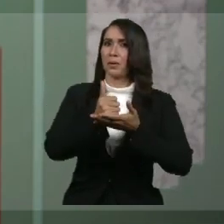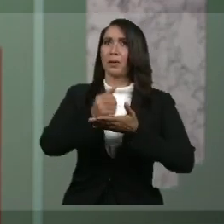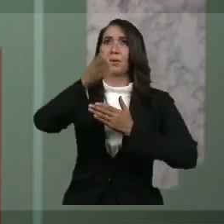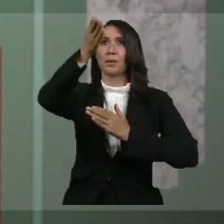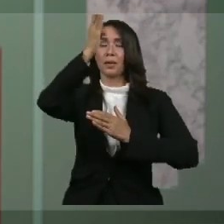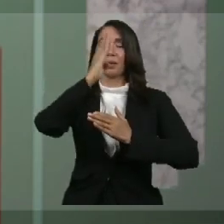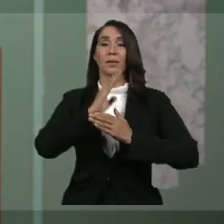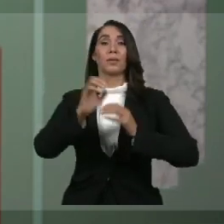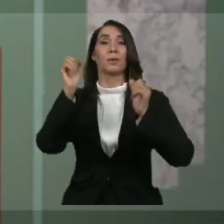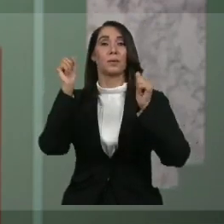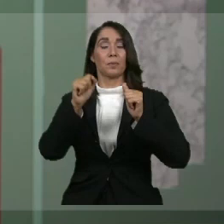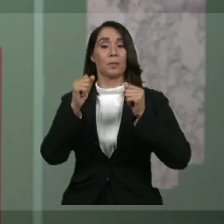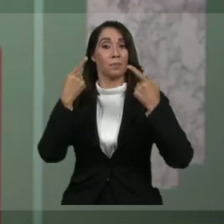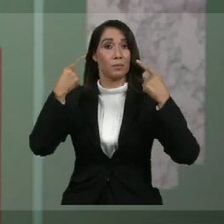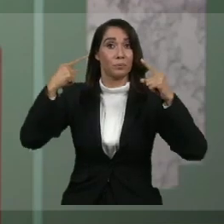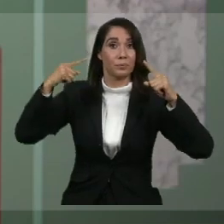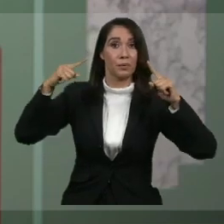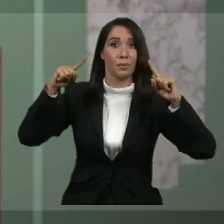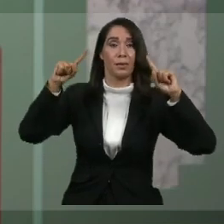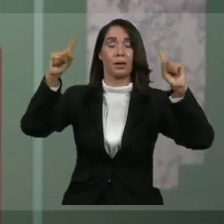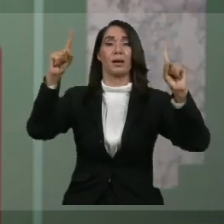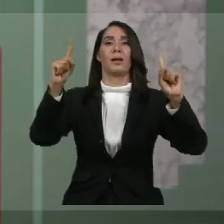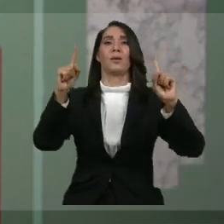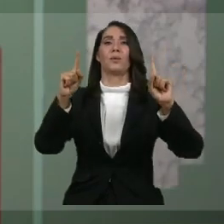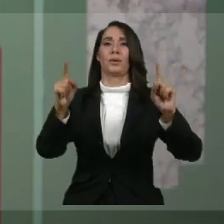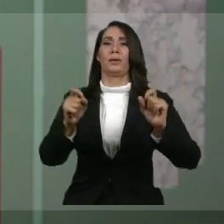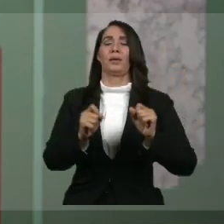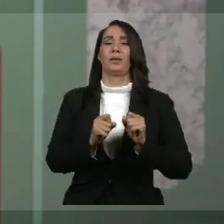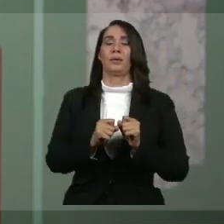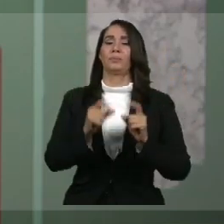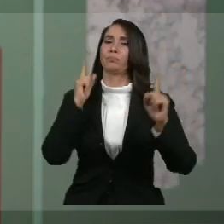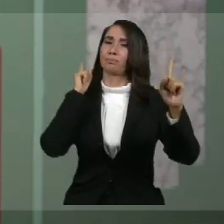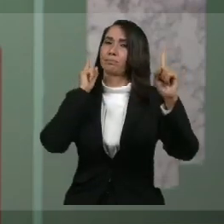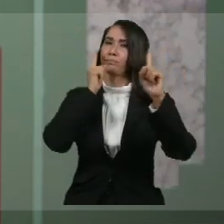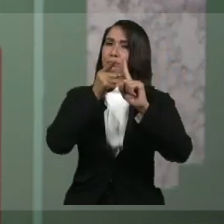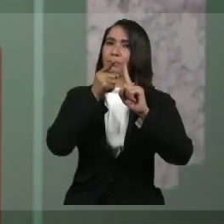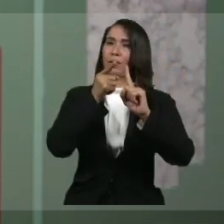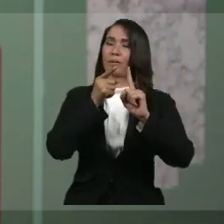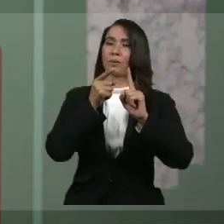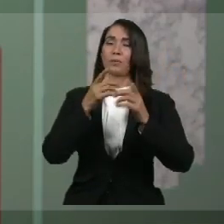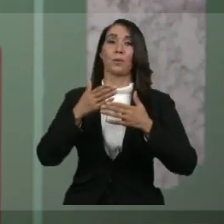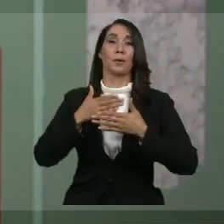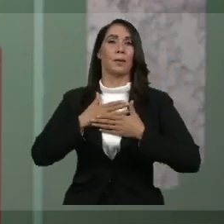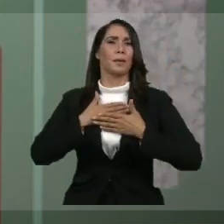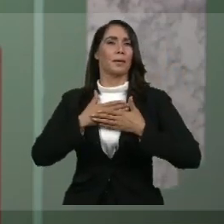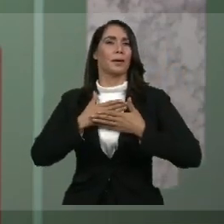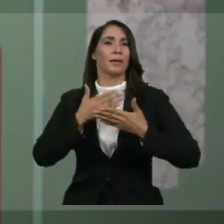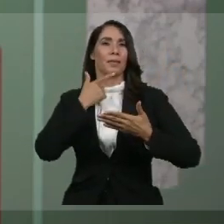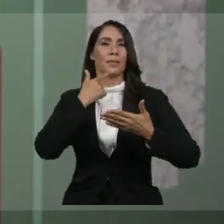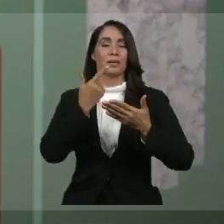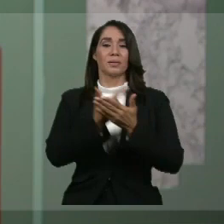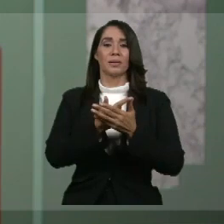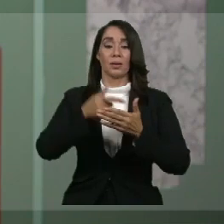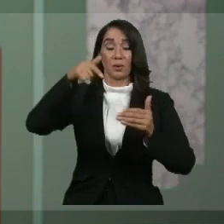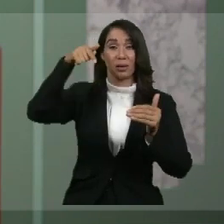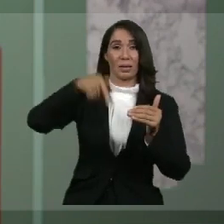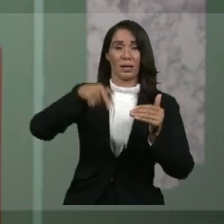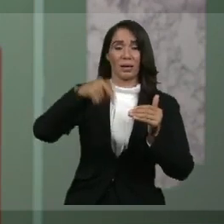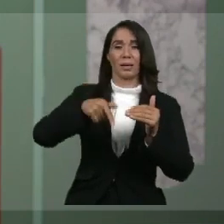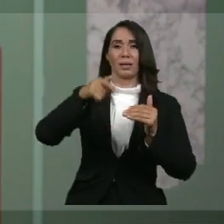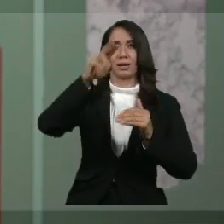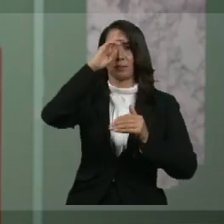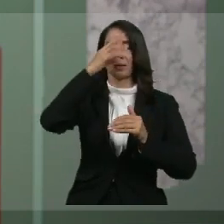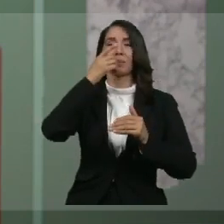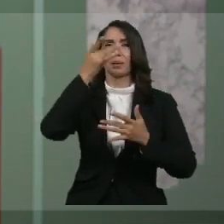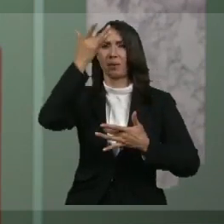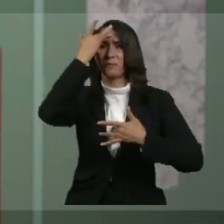estamos logrando nuestro gran objetivo. Y me encantaría poder decirles que nuestro objetivo es que no haya ni un solo enfermo